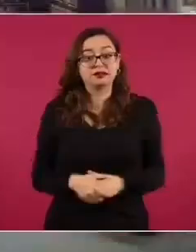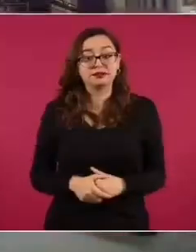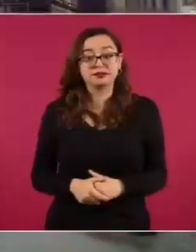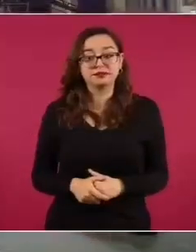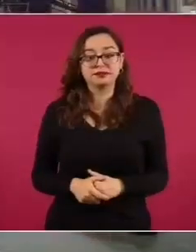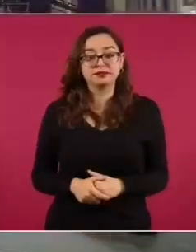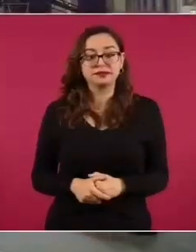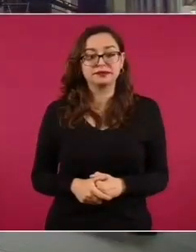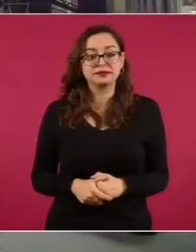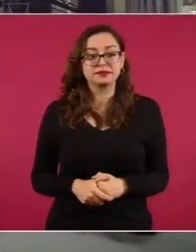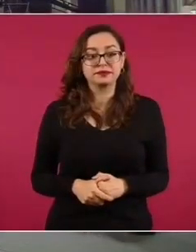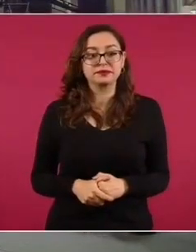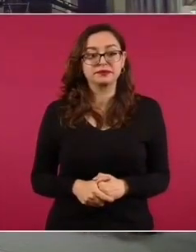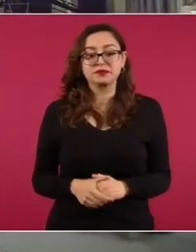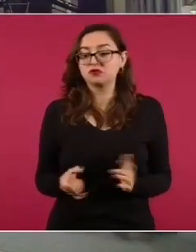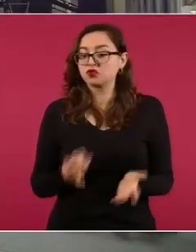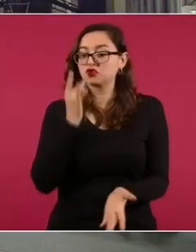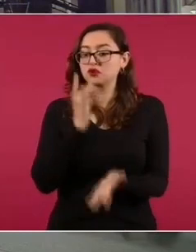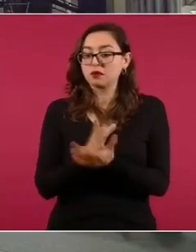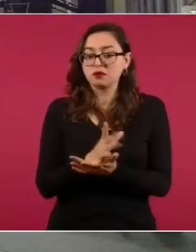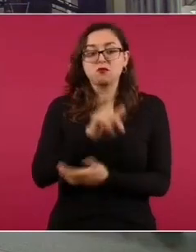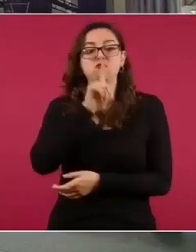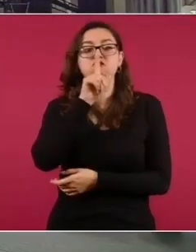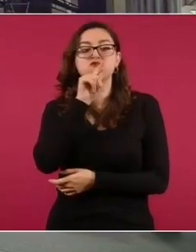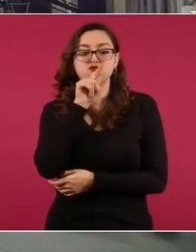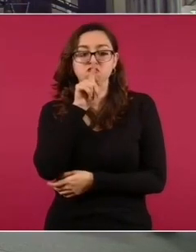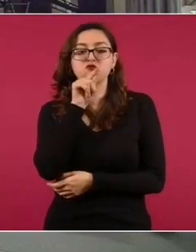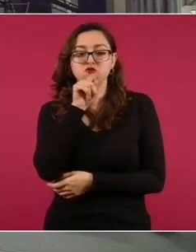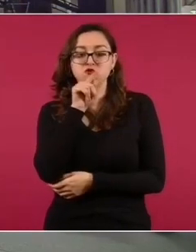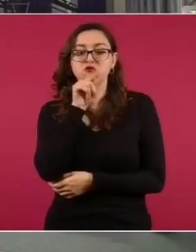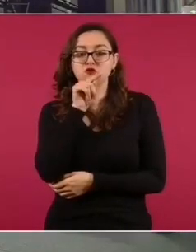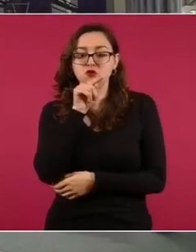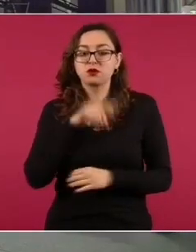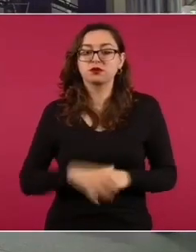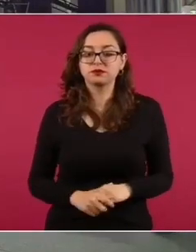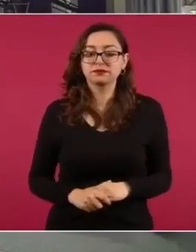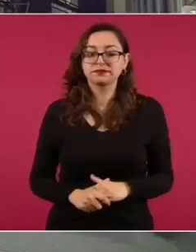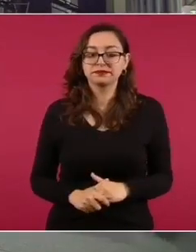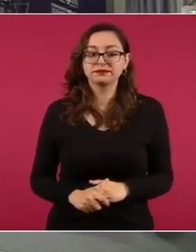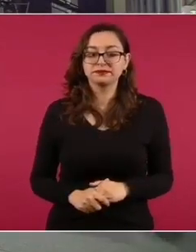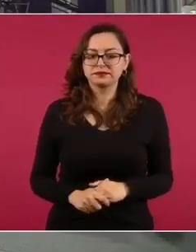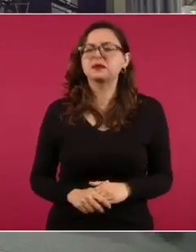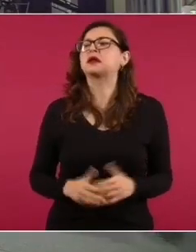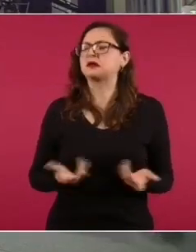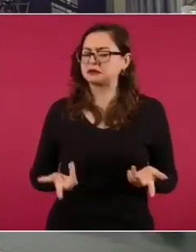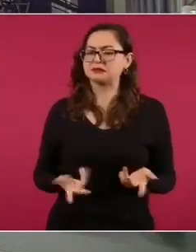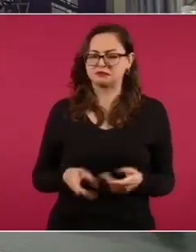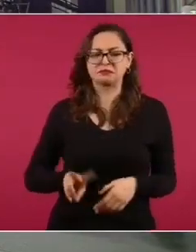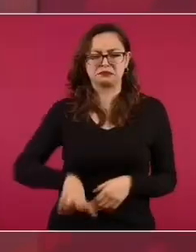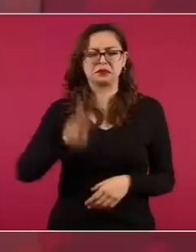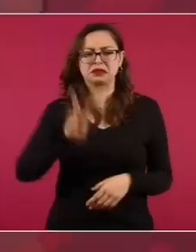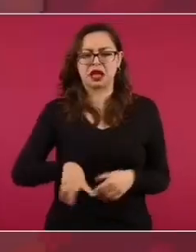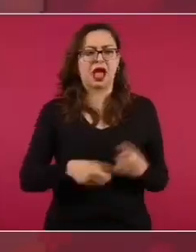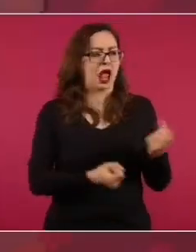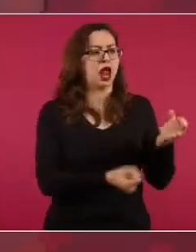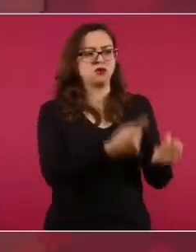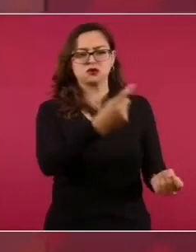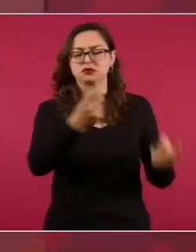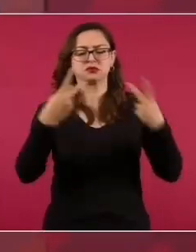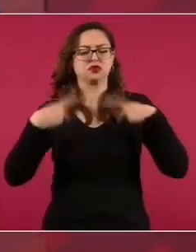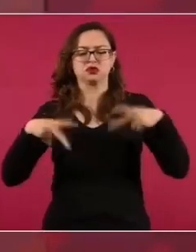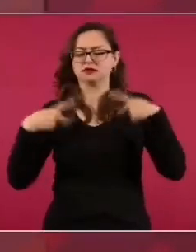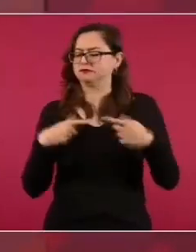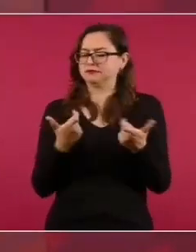Quieren que nada más haya pollo. Pues sí, muchos no alcanzan a comprar su pavo